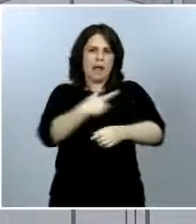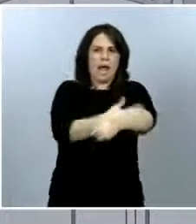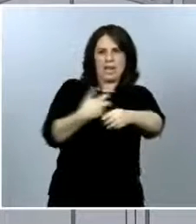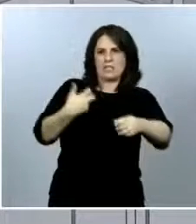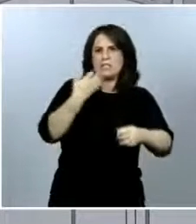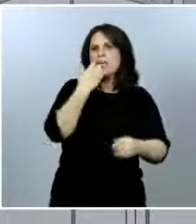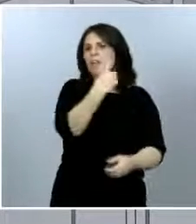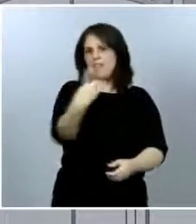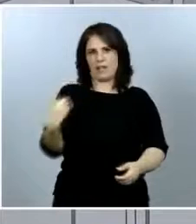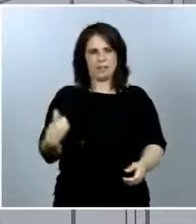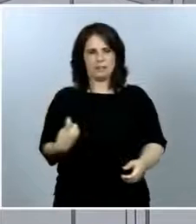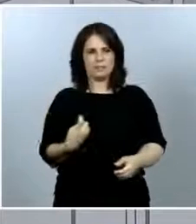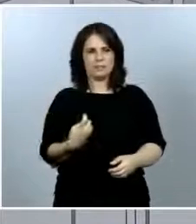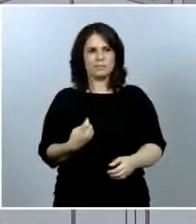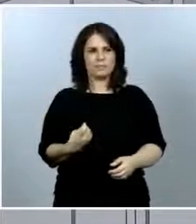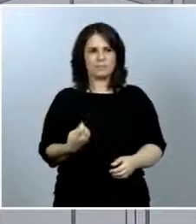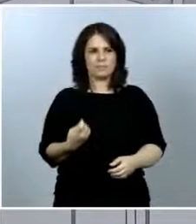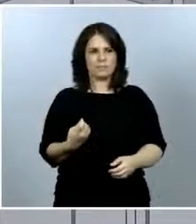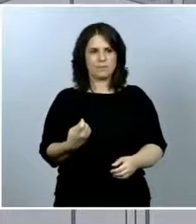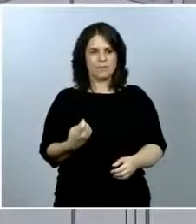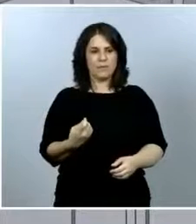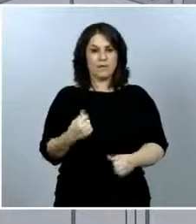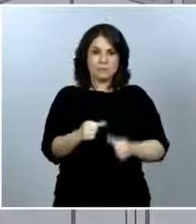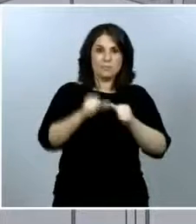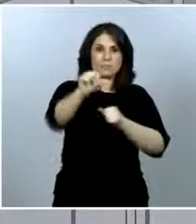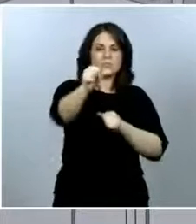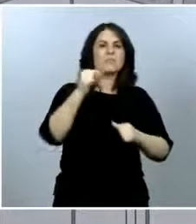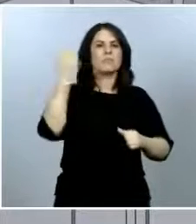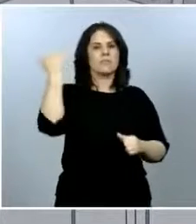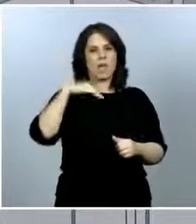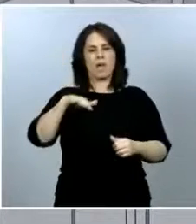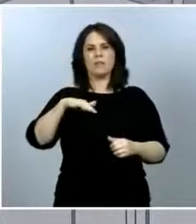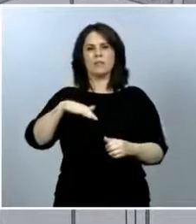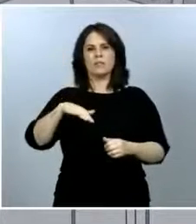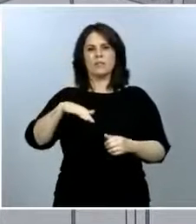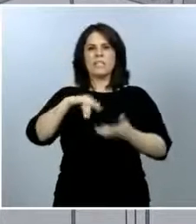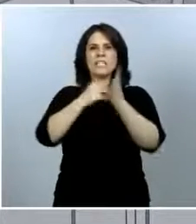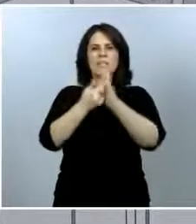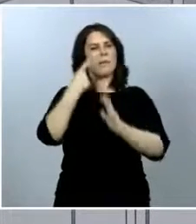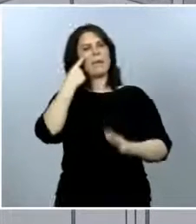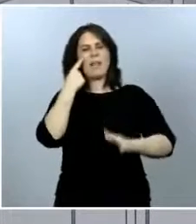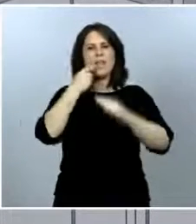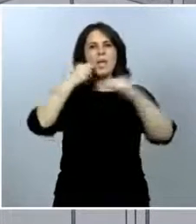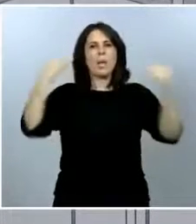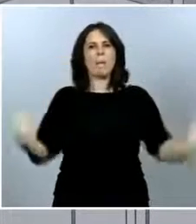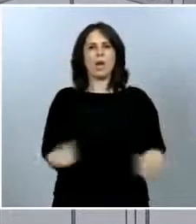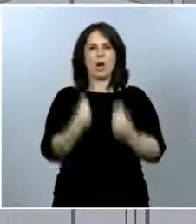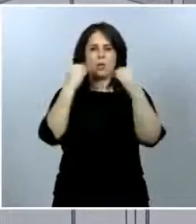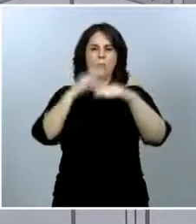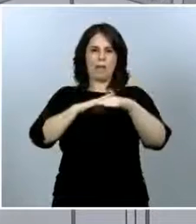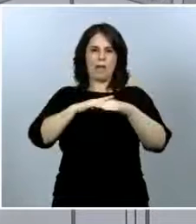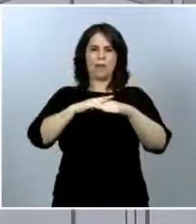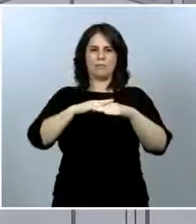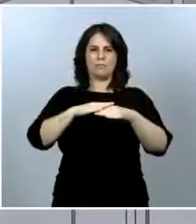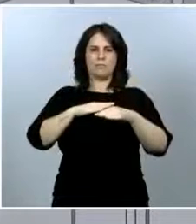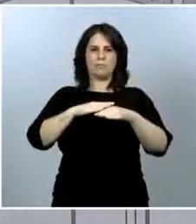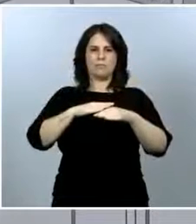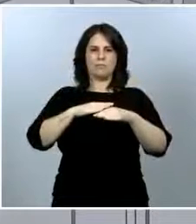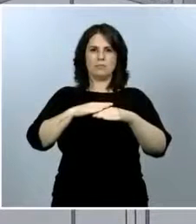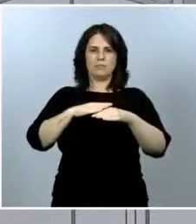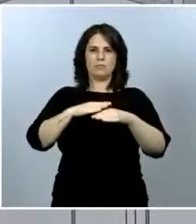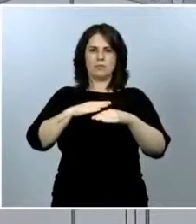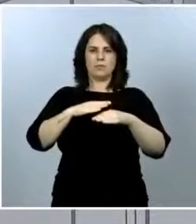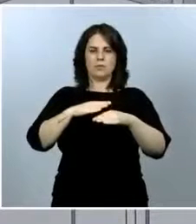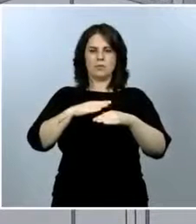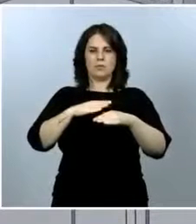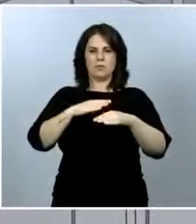Y a partir de ahí establecer mejores, si cabe, sistemas de vigilancia que nos permitan garantizar que son brotes localizados que no